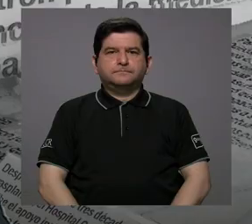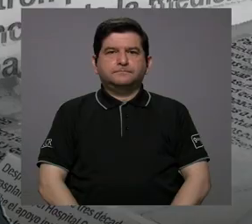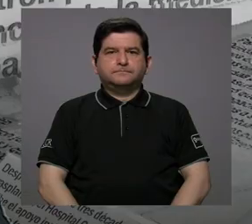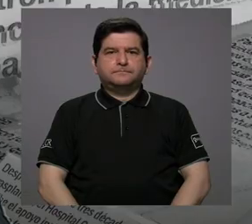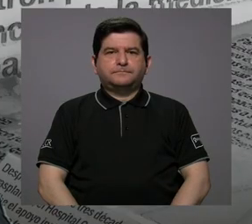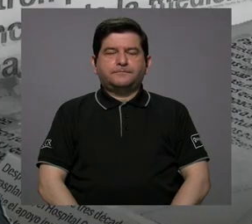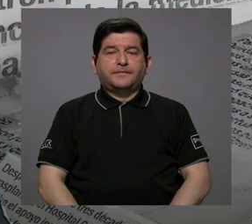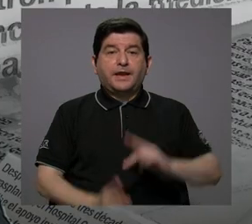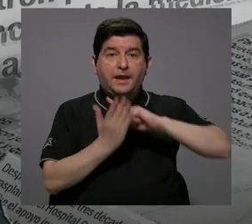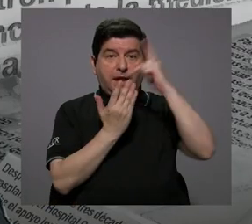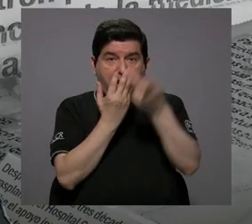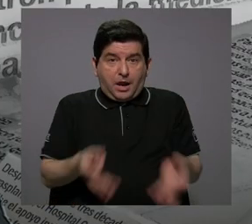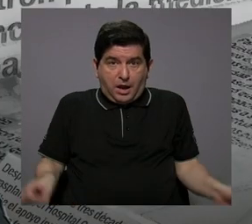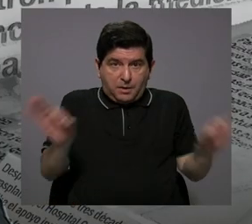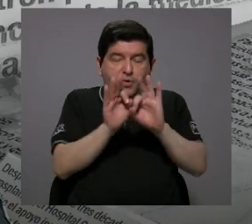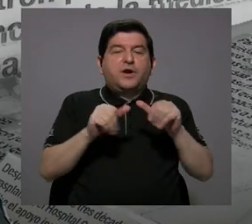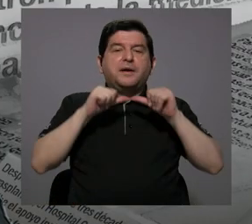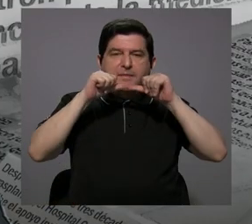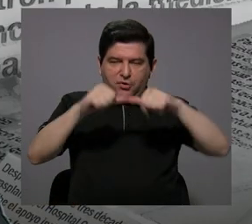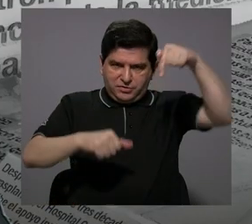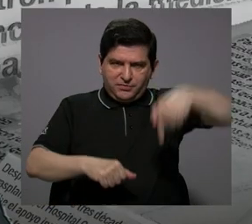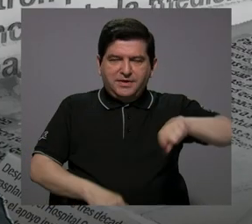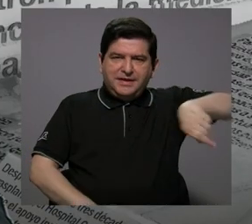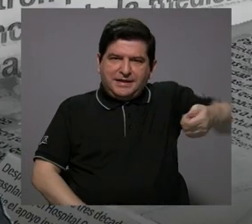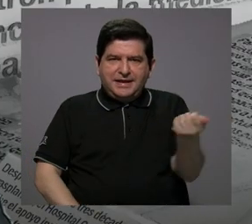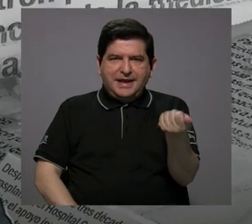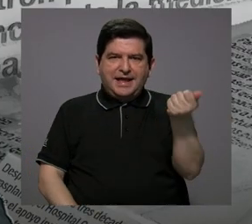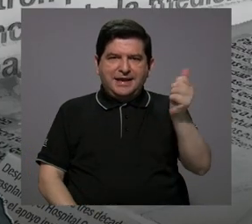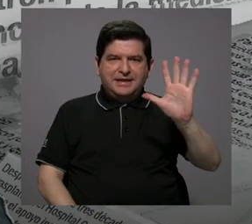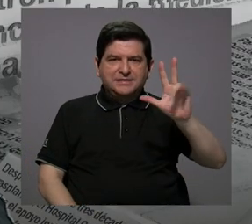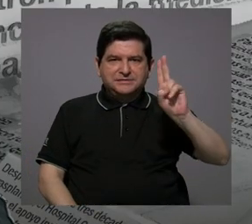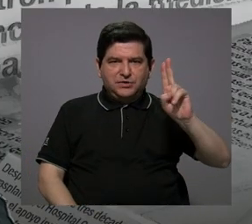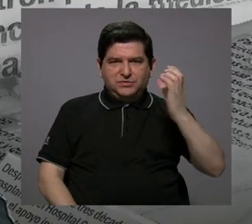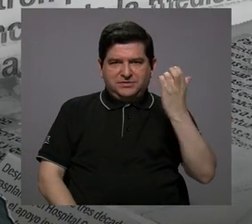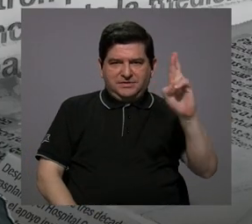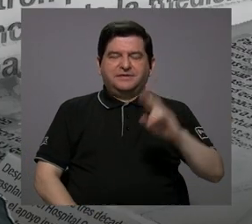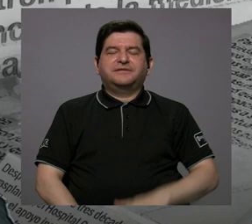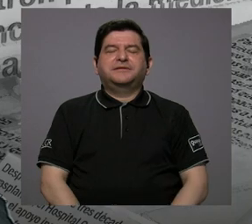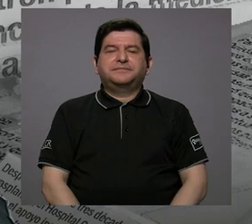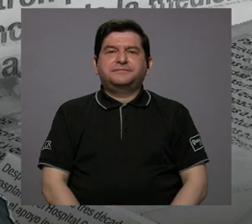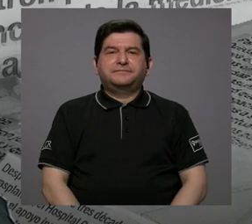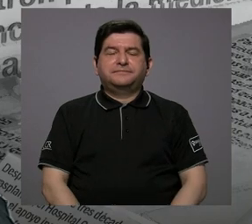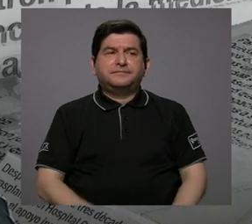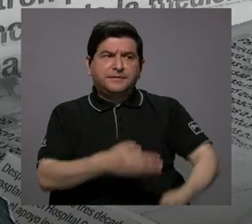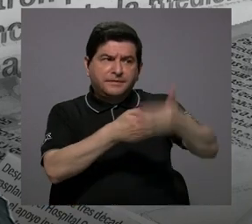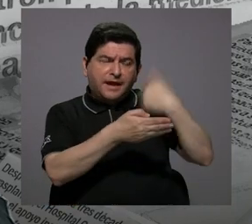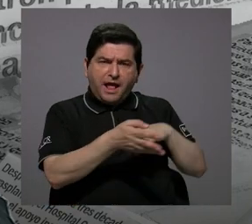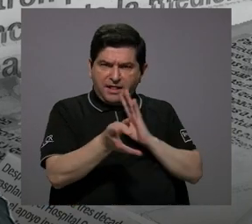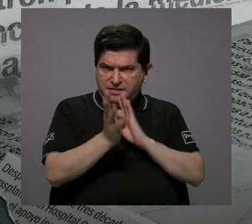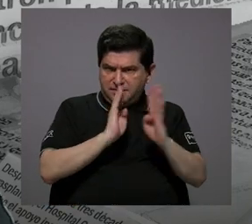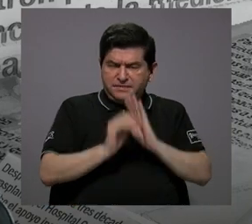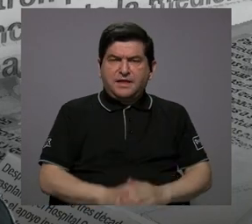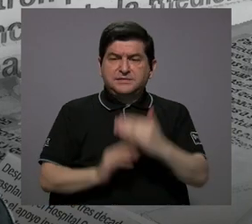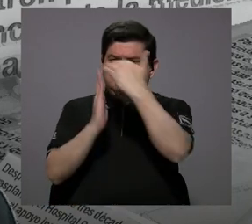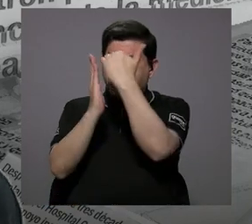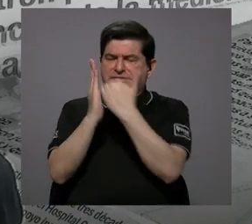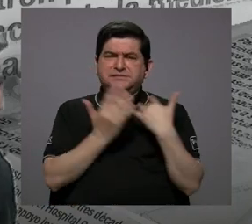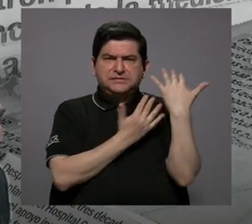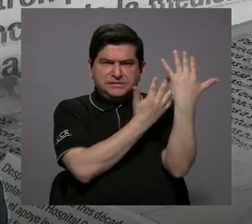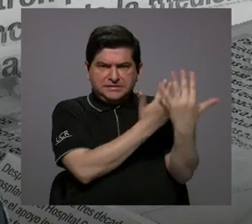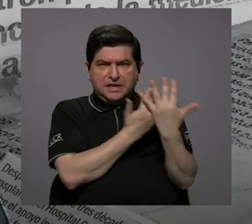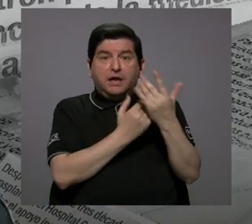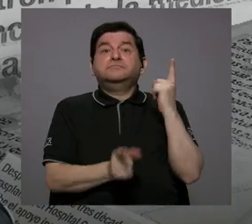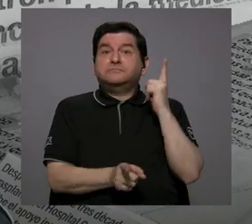Lo que importa está de regreso aquí por Canal 15 UCR, y bueno, estábamos hablando de que las listas de espera